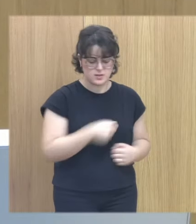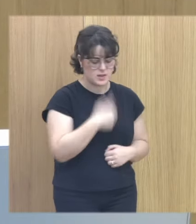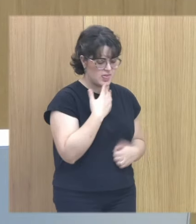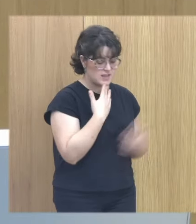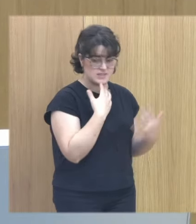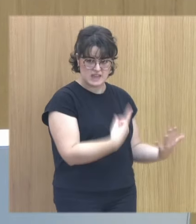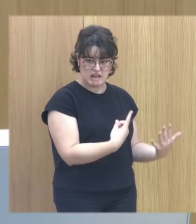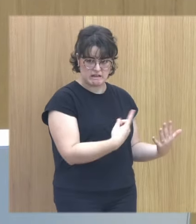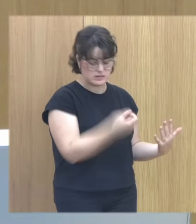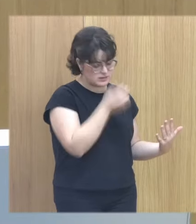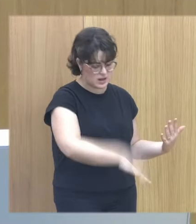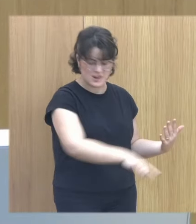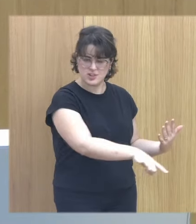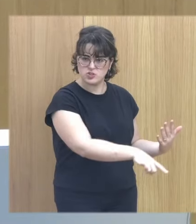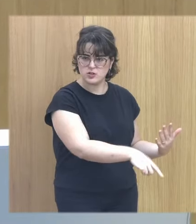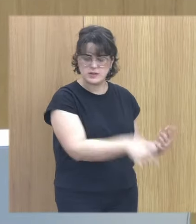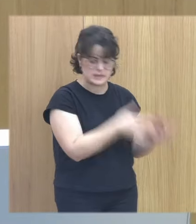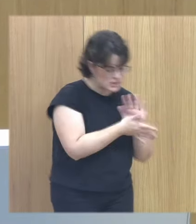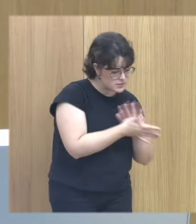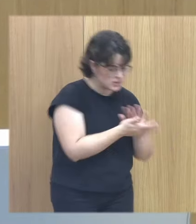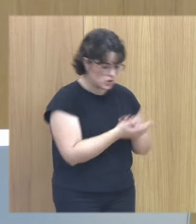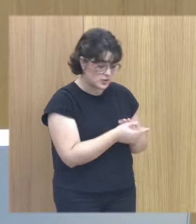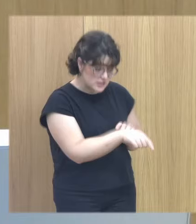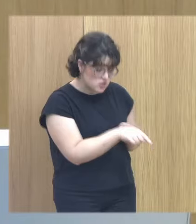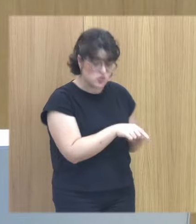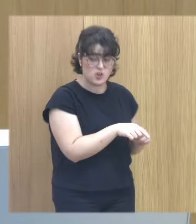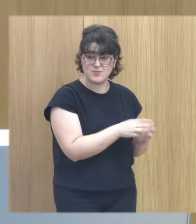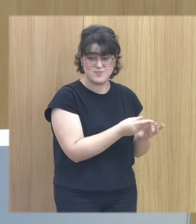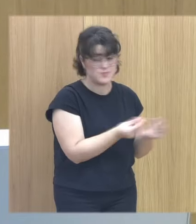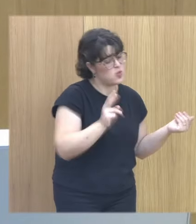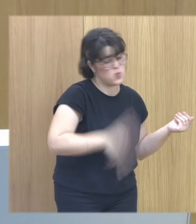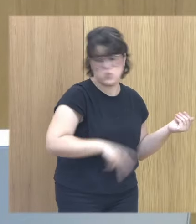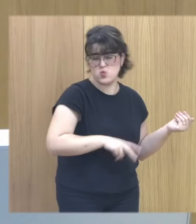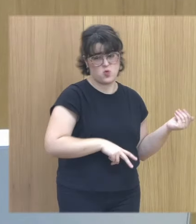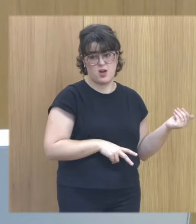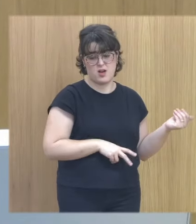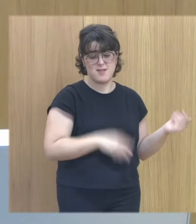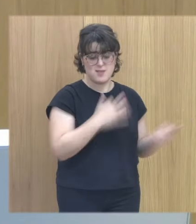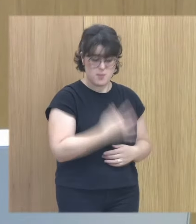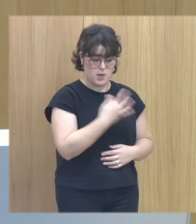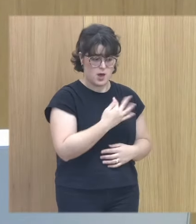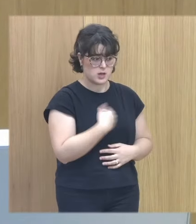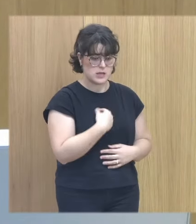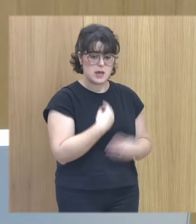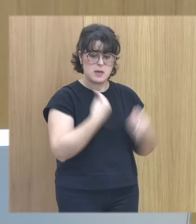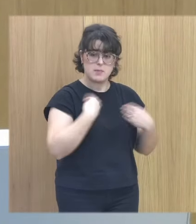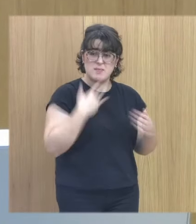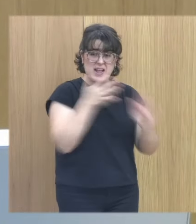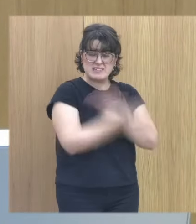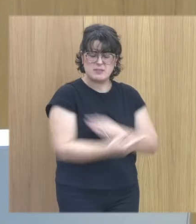seis años o a una niña de seis años explicarle que ese cajón no va a desaparecer y que habrá cosas que le asustarán toda la vida